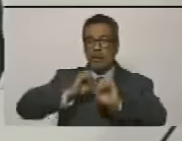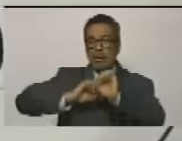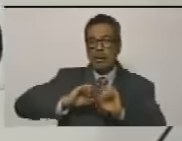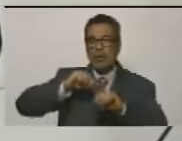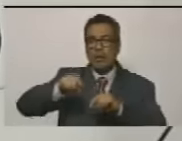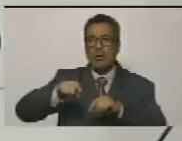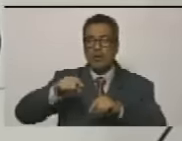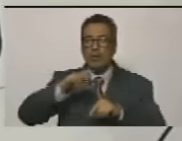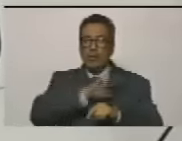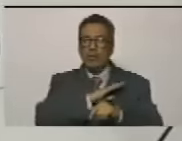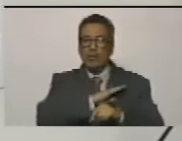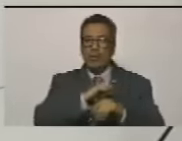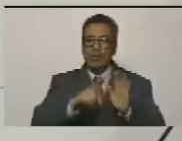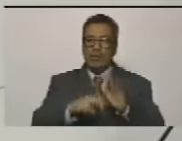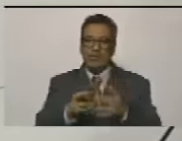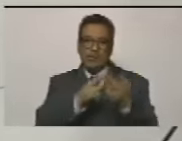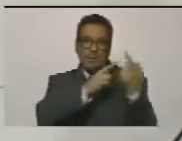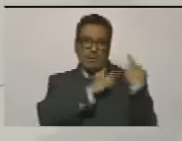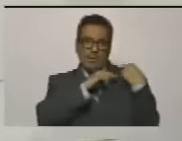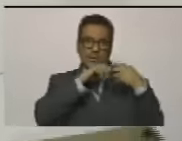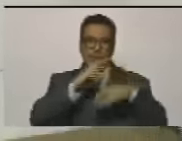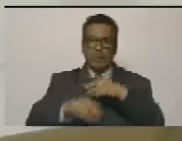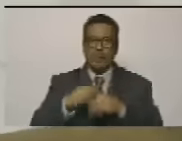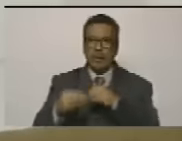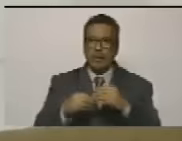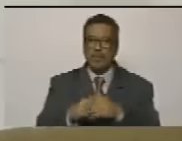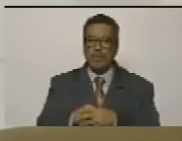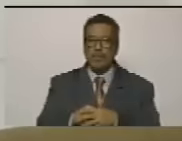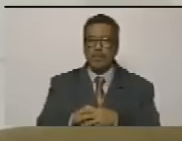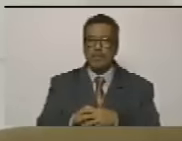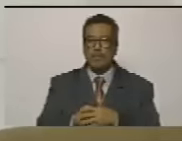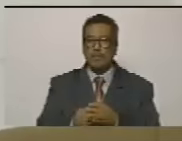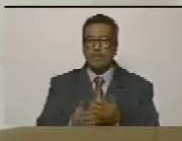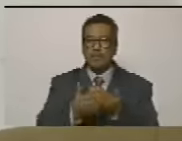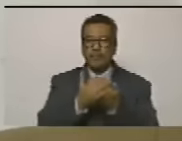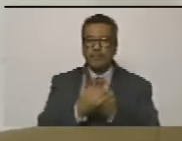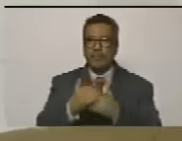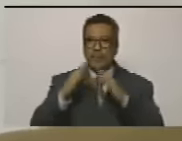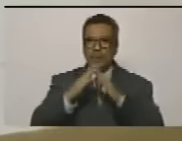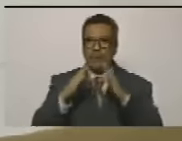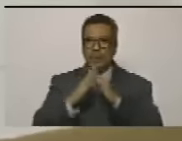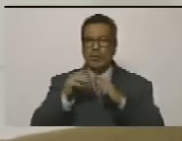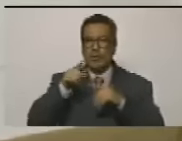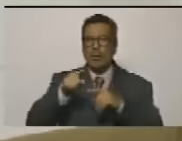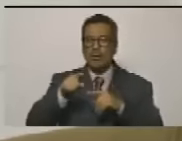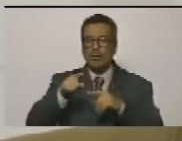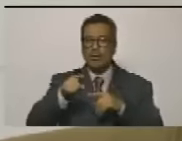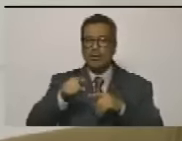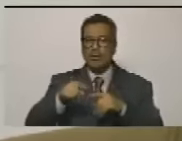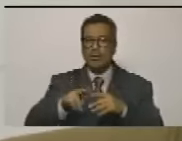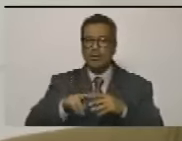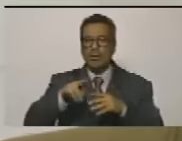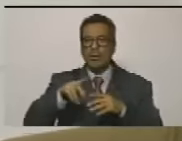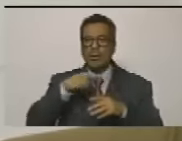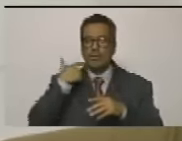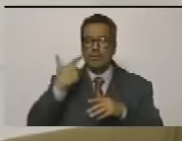lo identificaran como responsable del hecho se encerró en una casa mientras el niño agonizaba en el piso